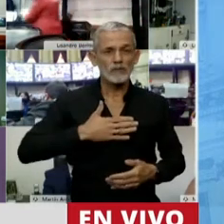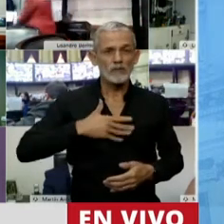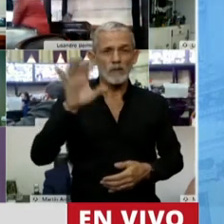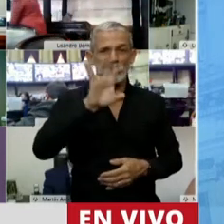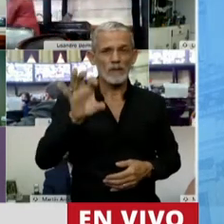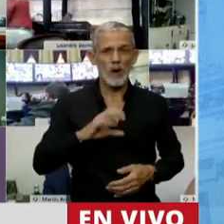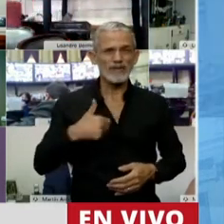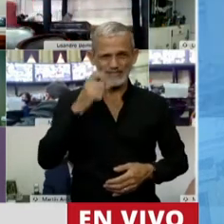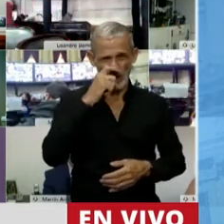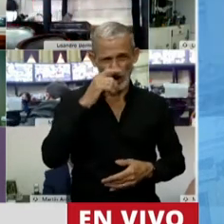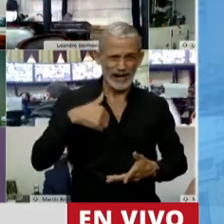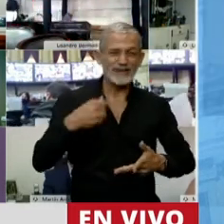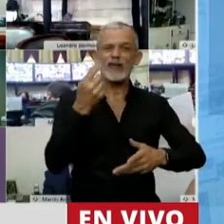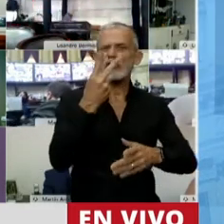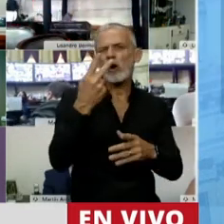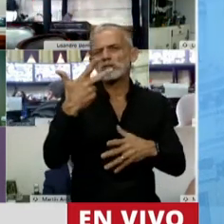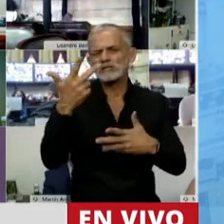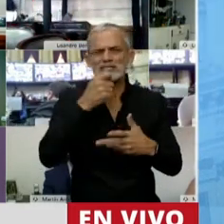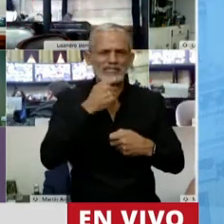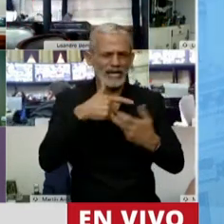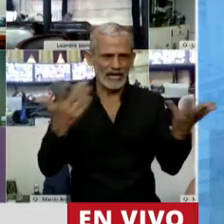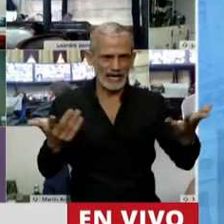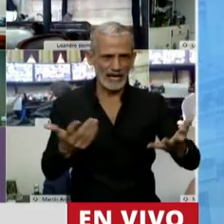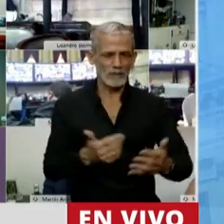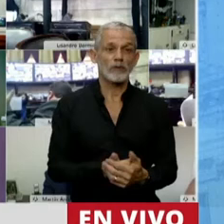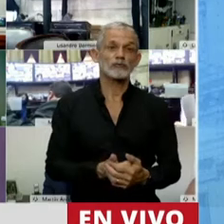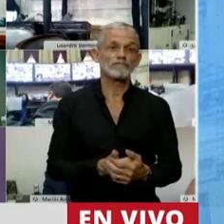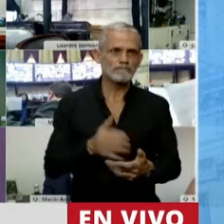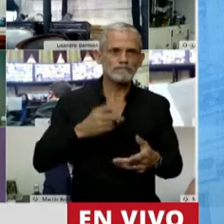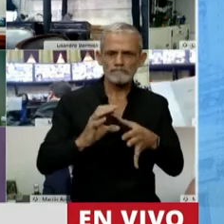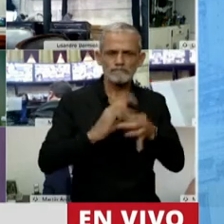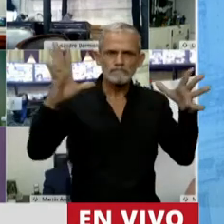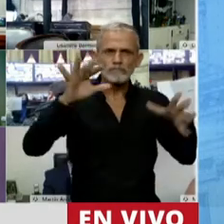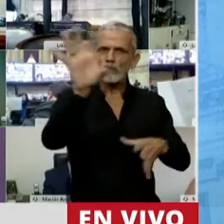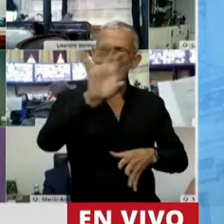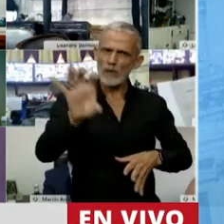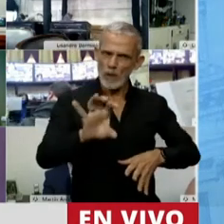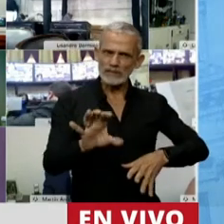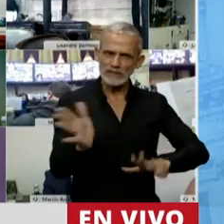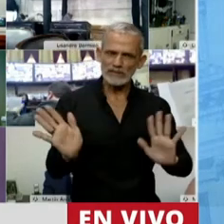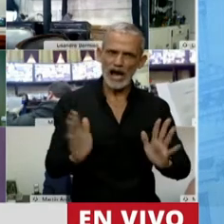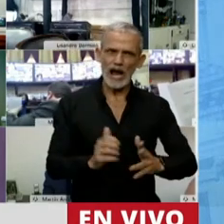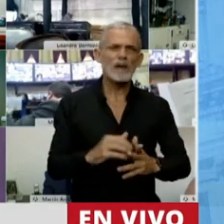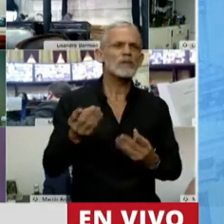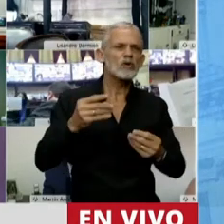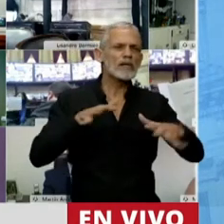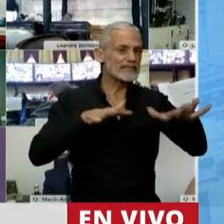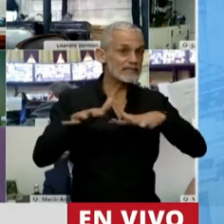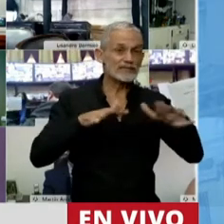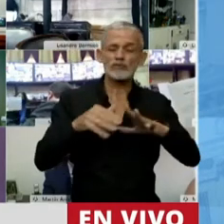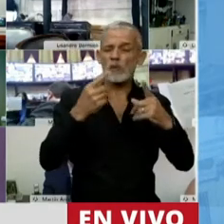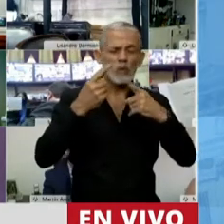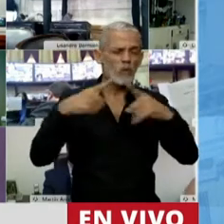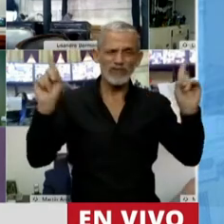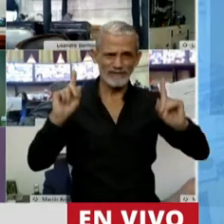provincia, voy a dar dos o tres ejemplos. Y sobre todo quiero recalcar en la autonomía provincial. Porque son situaciones muy